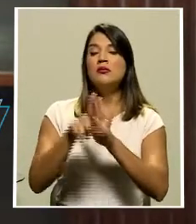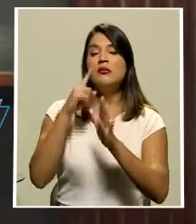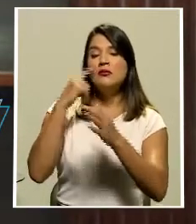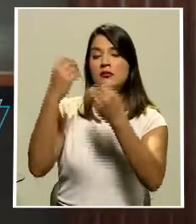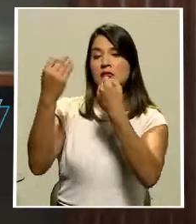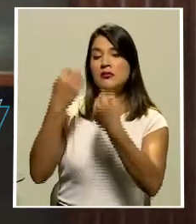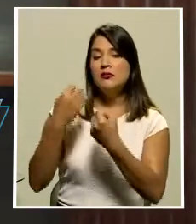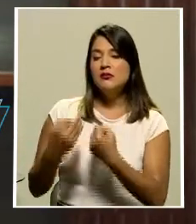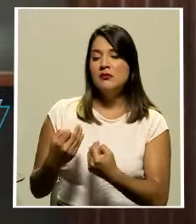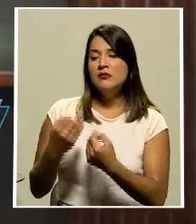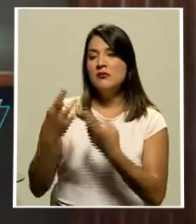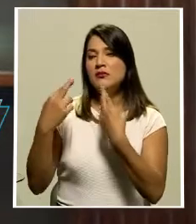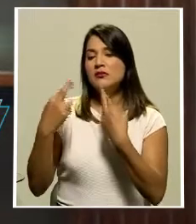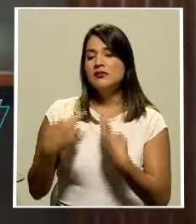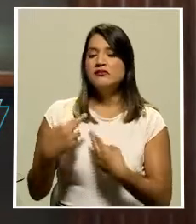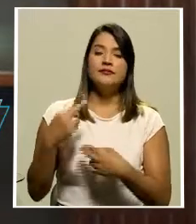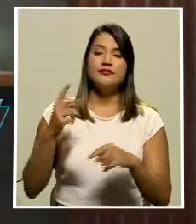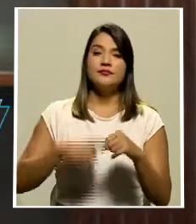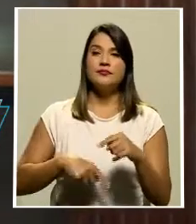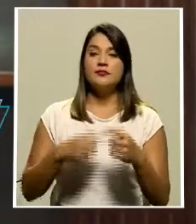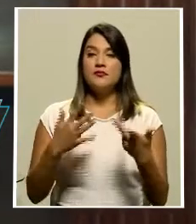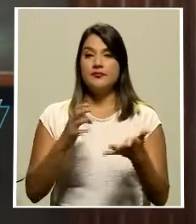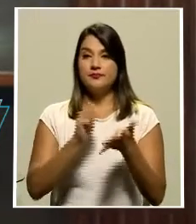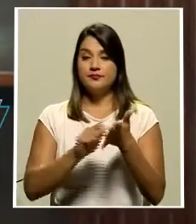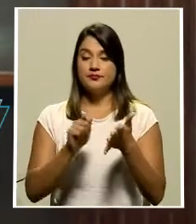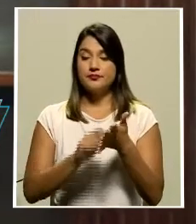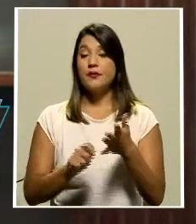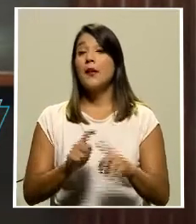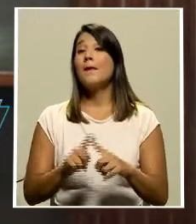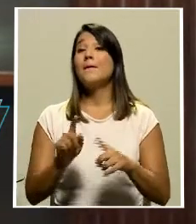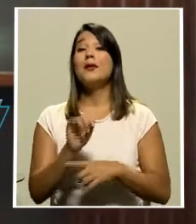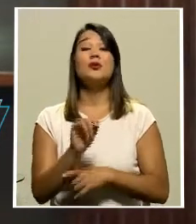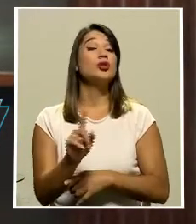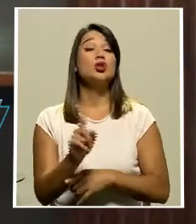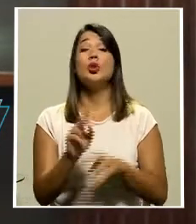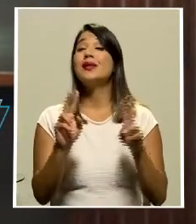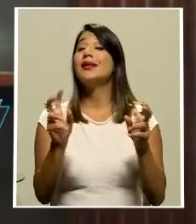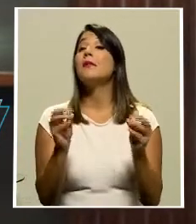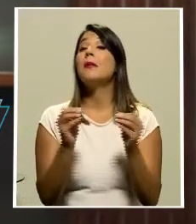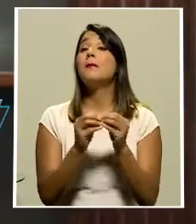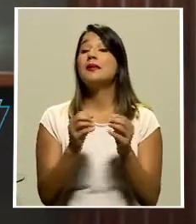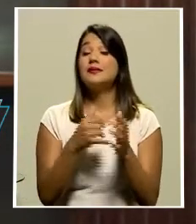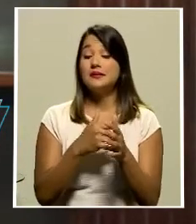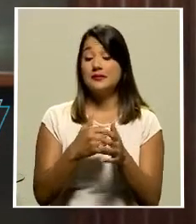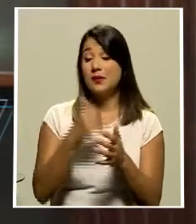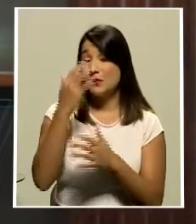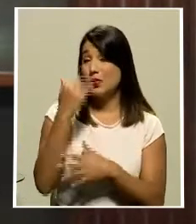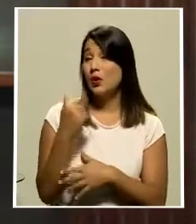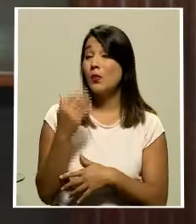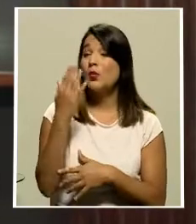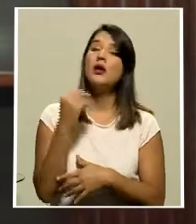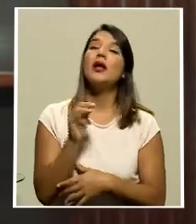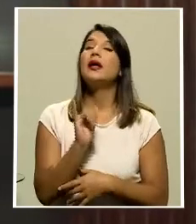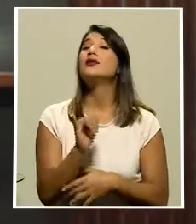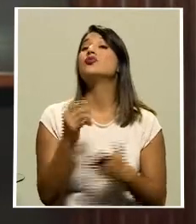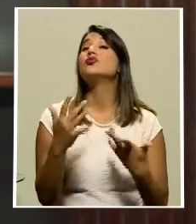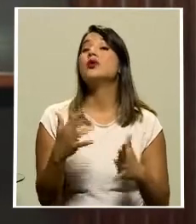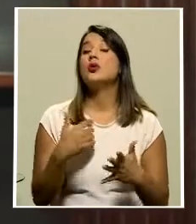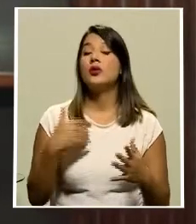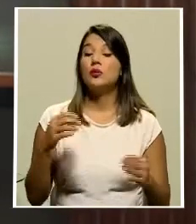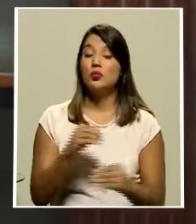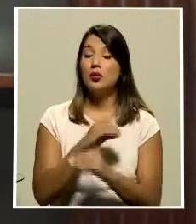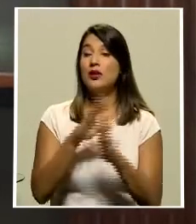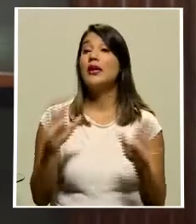comisión investigadora de la asamblea legislativa pero eso no es el punto que se discute aquí porque eso está digamos claramente